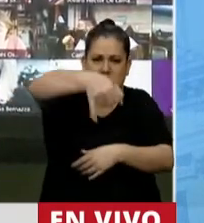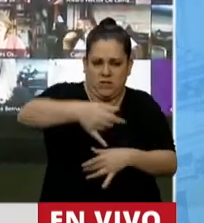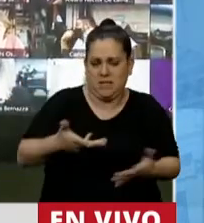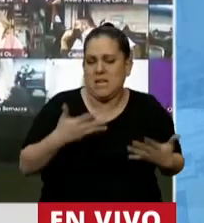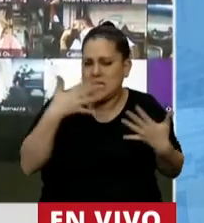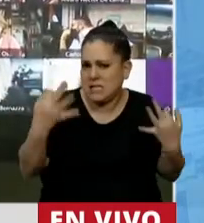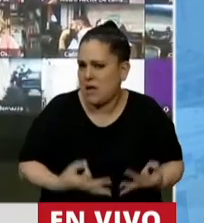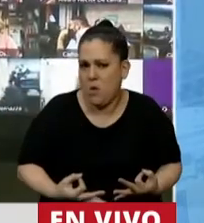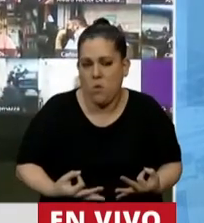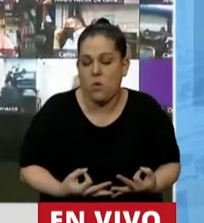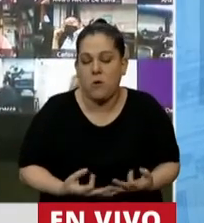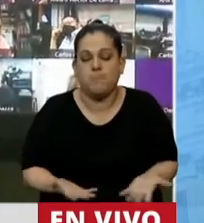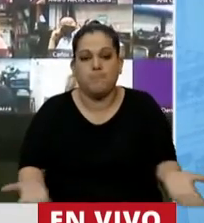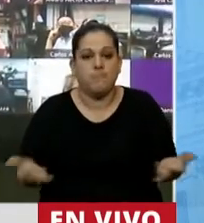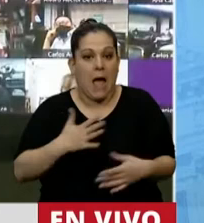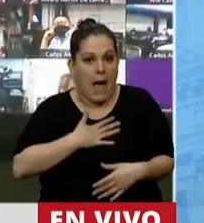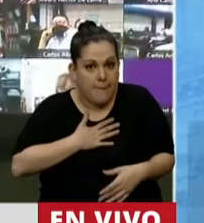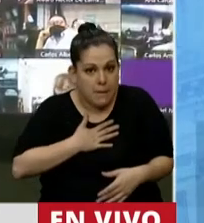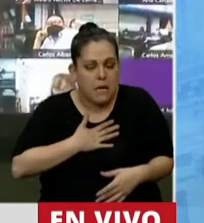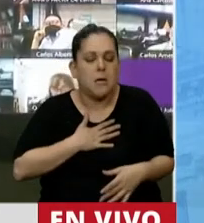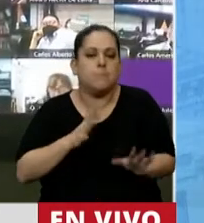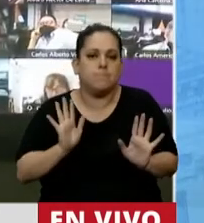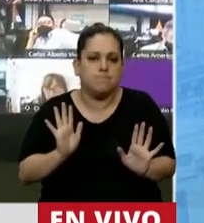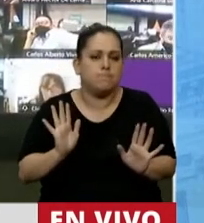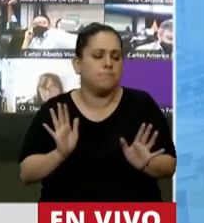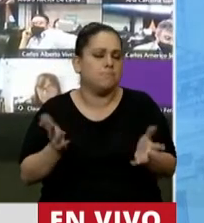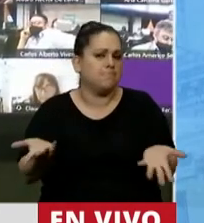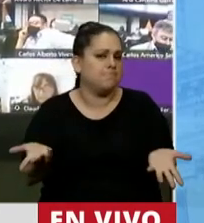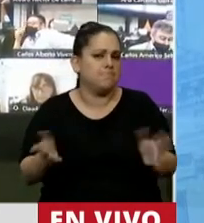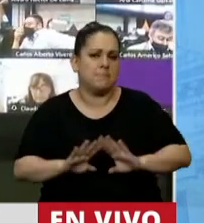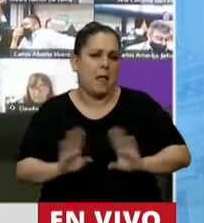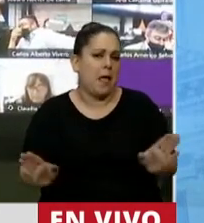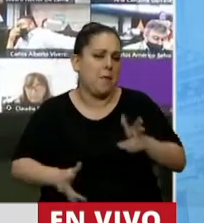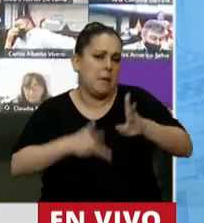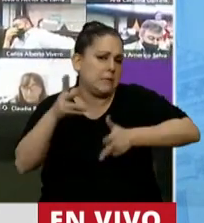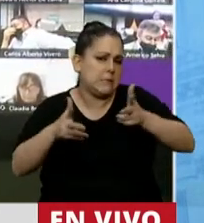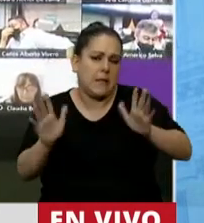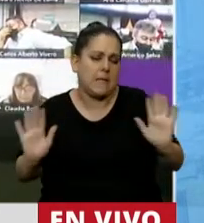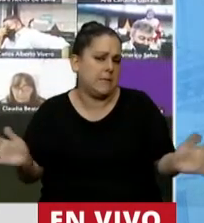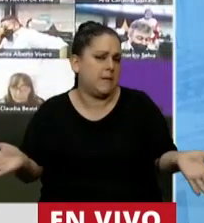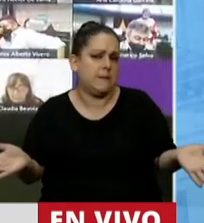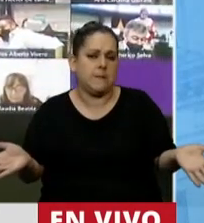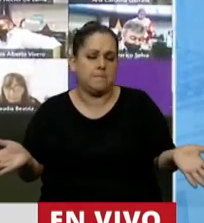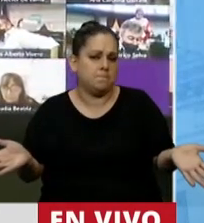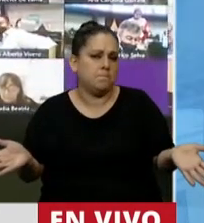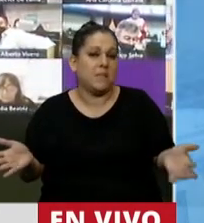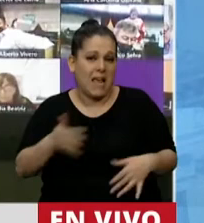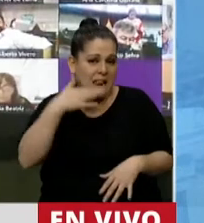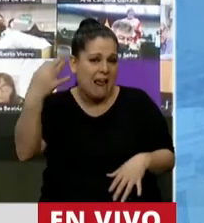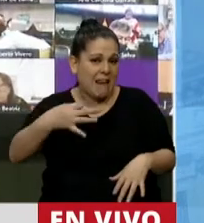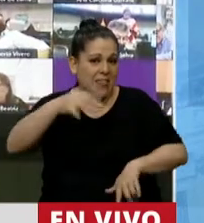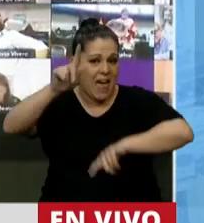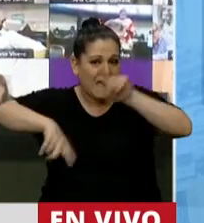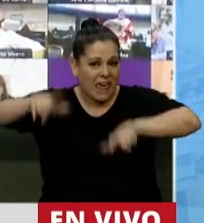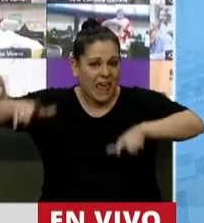A mí no me queda más que decirles que la gente